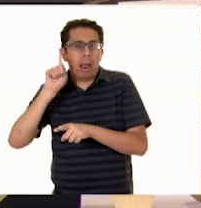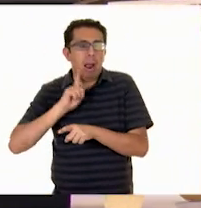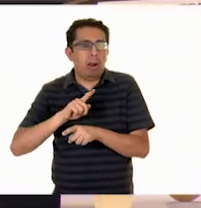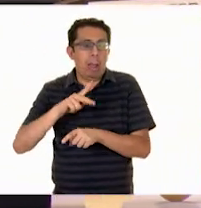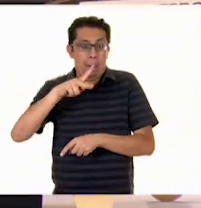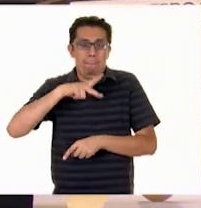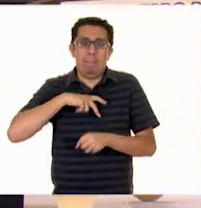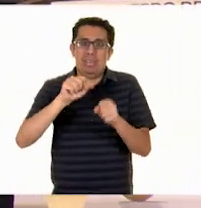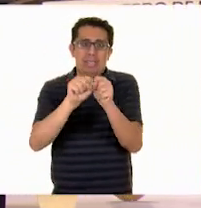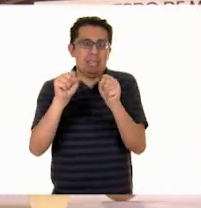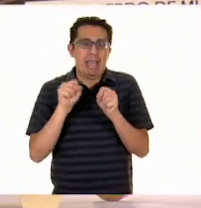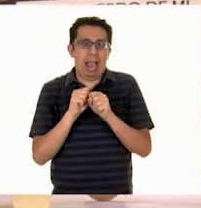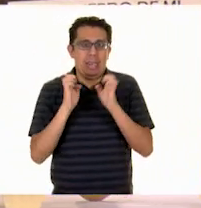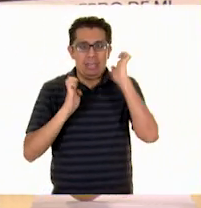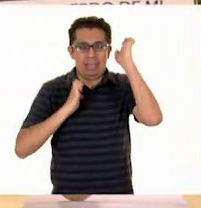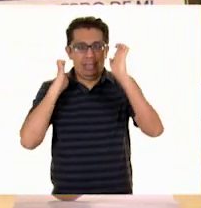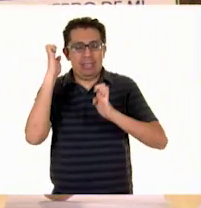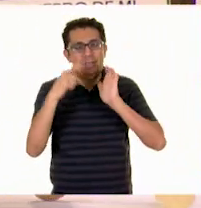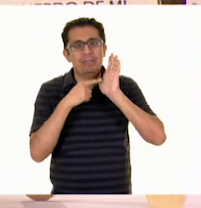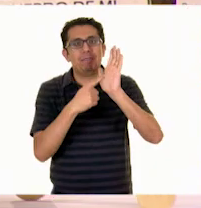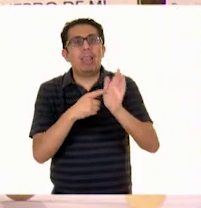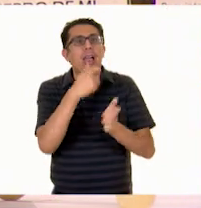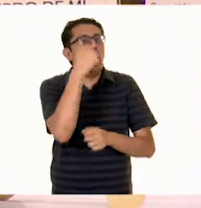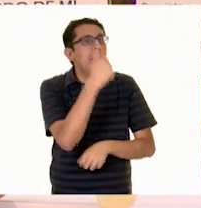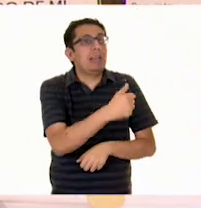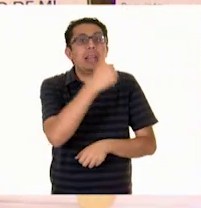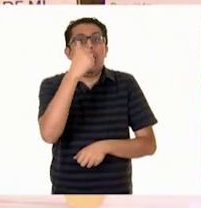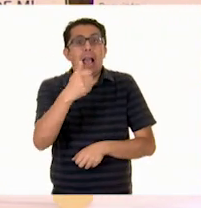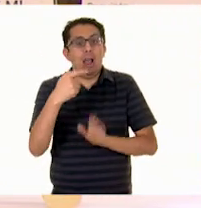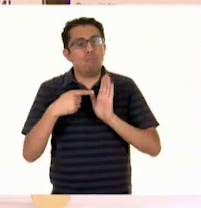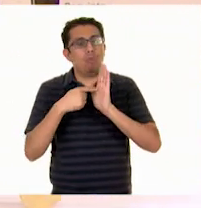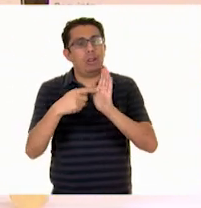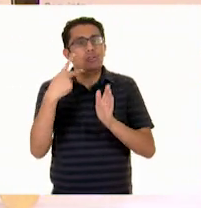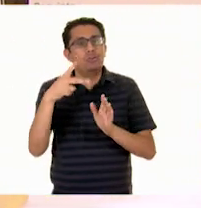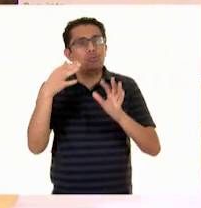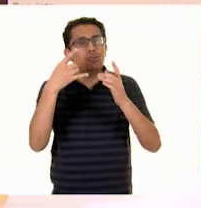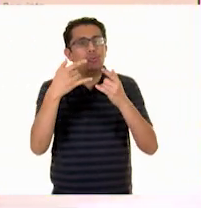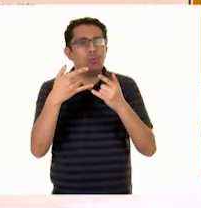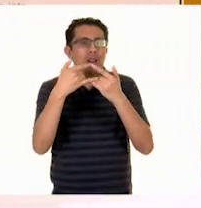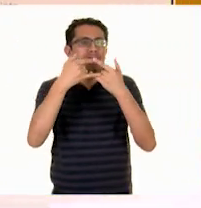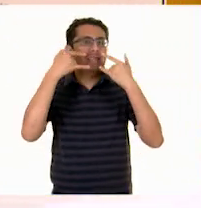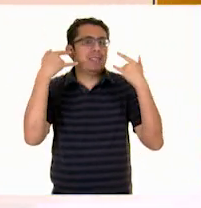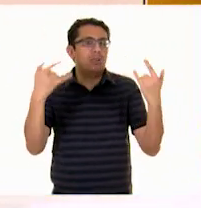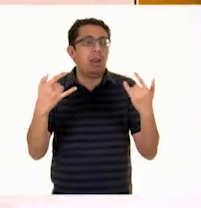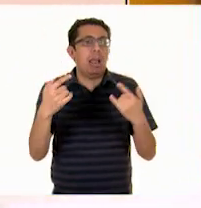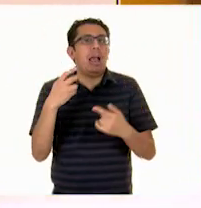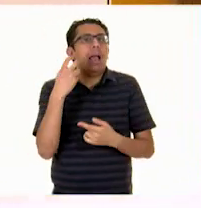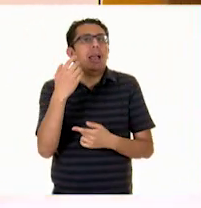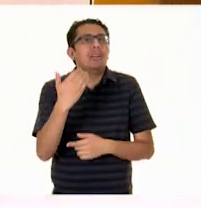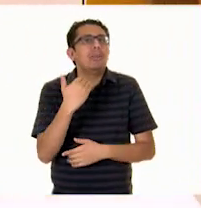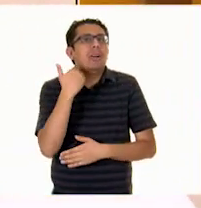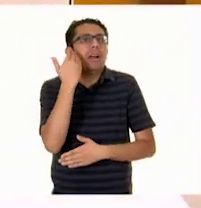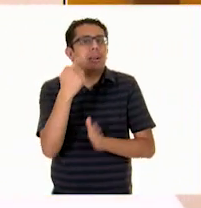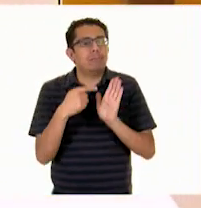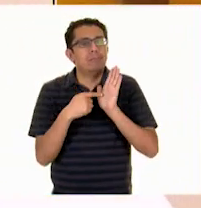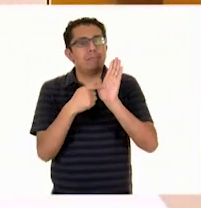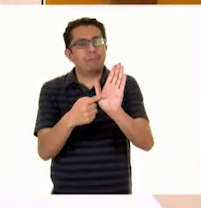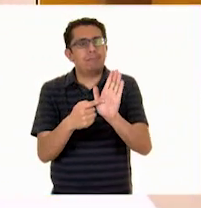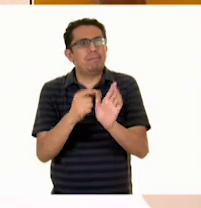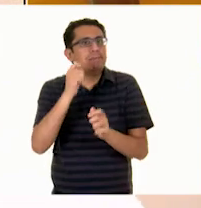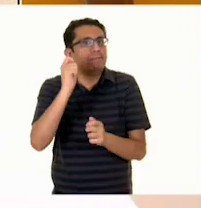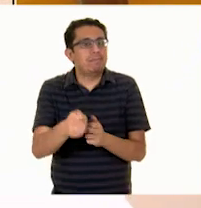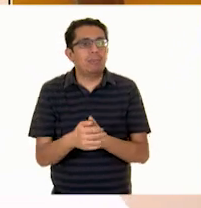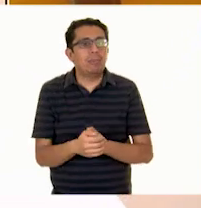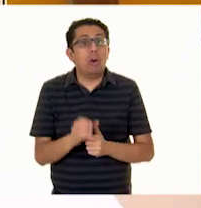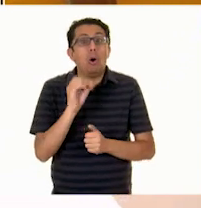sala. Claro, y cada quien va a contar su historia, lo que quieran enseñarles a los demás de ellos, o